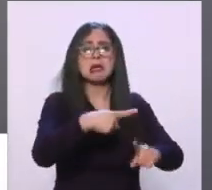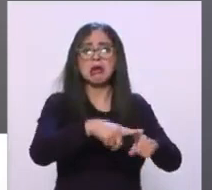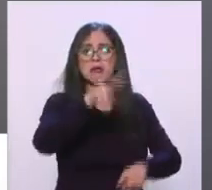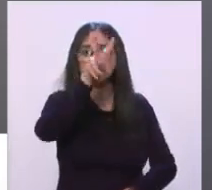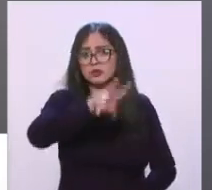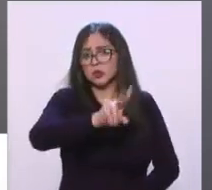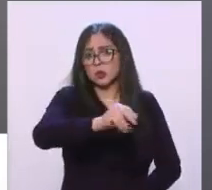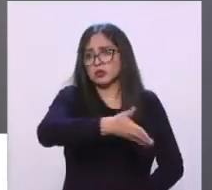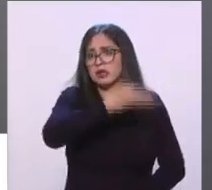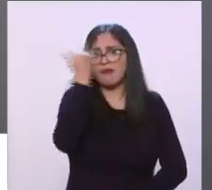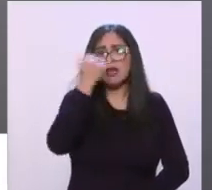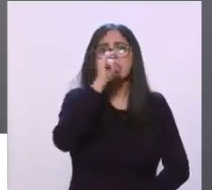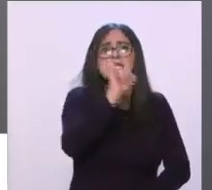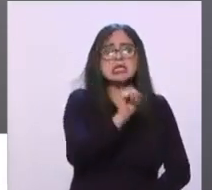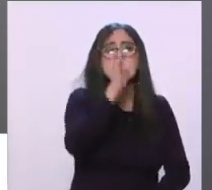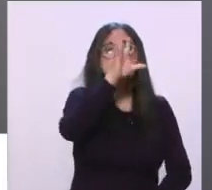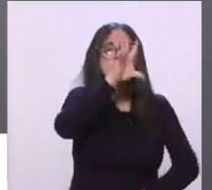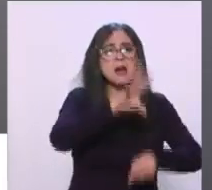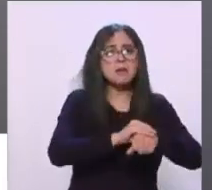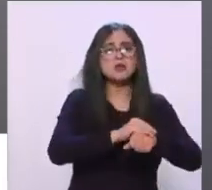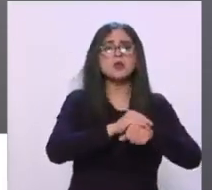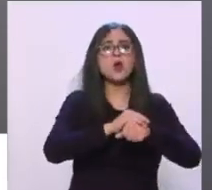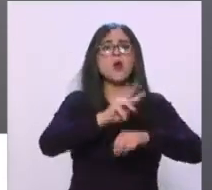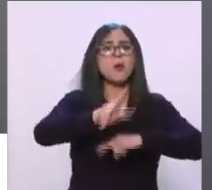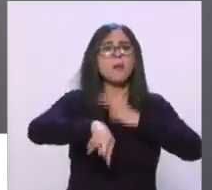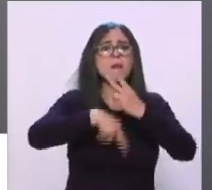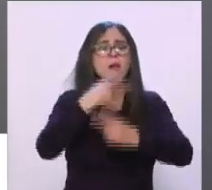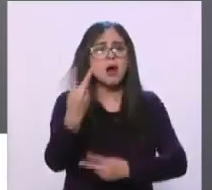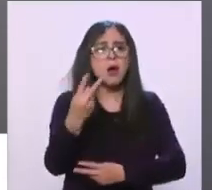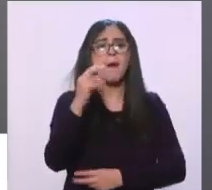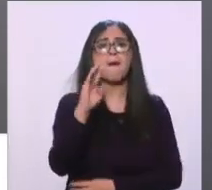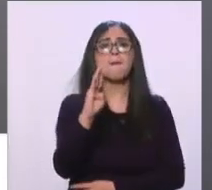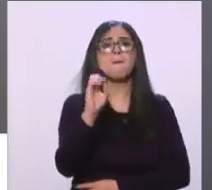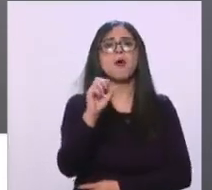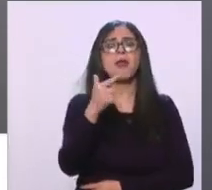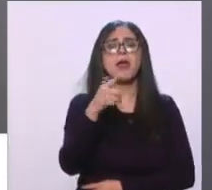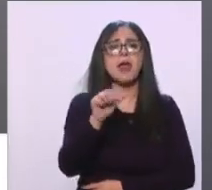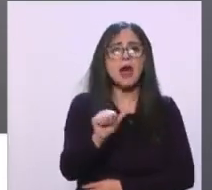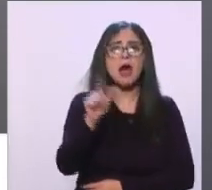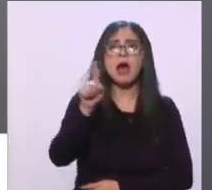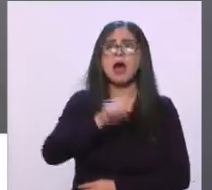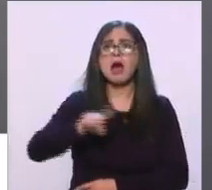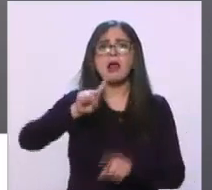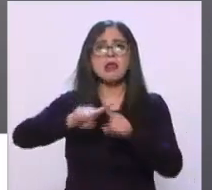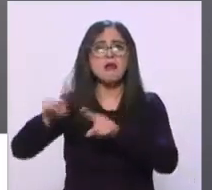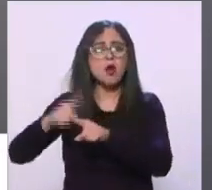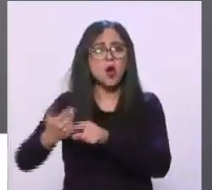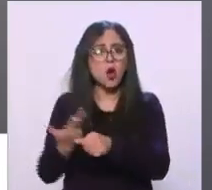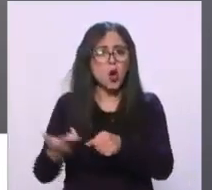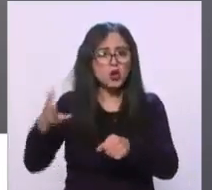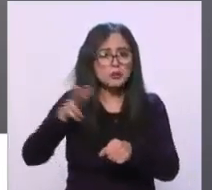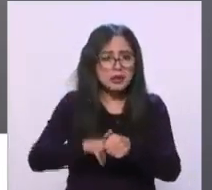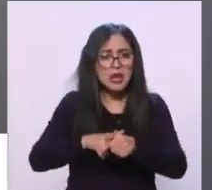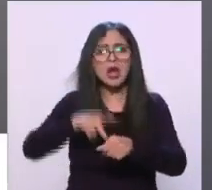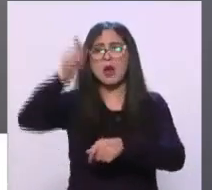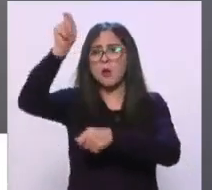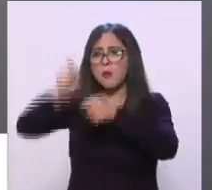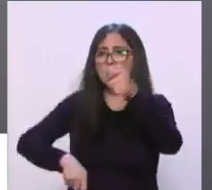acceso, quién le pagó el viaje, entra en una bodega de insumos médicos y los empieza a destruir para comprobar su